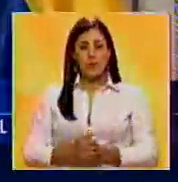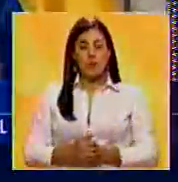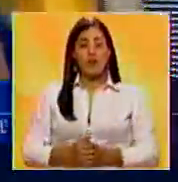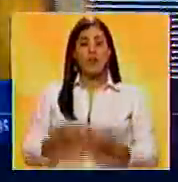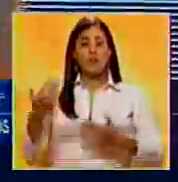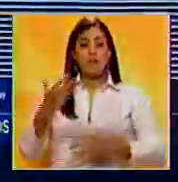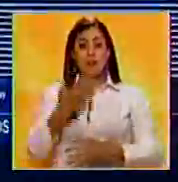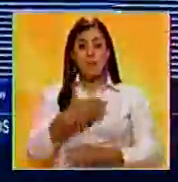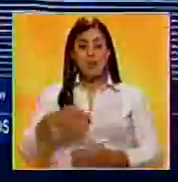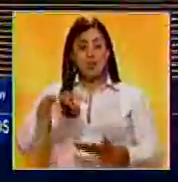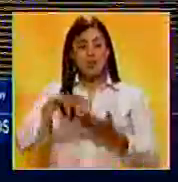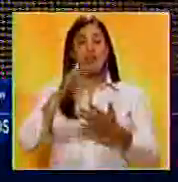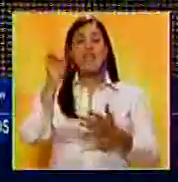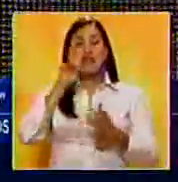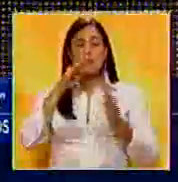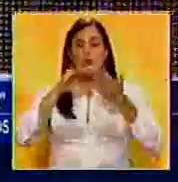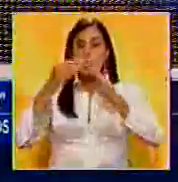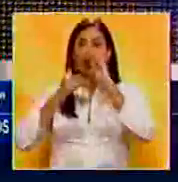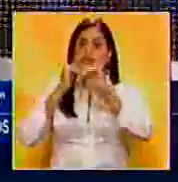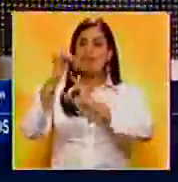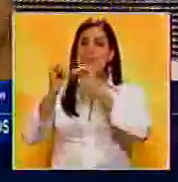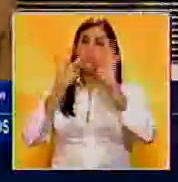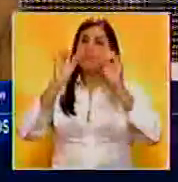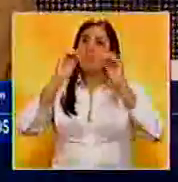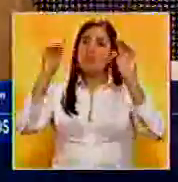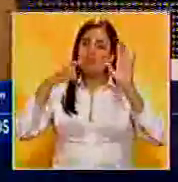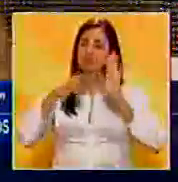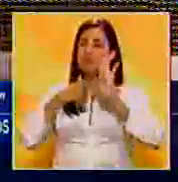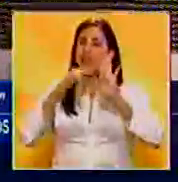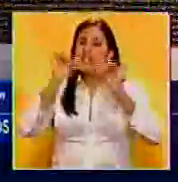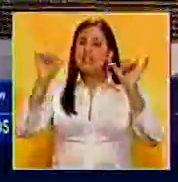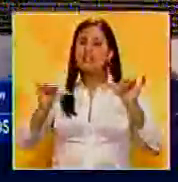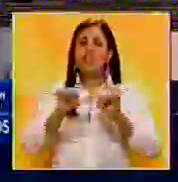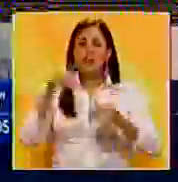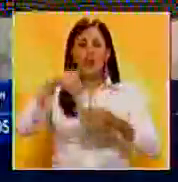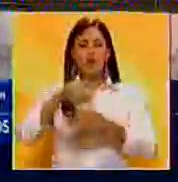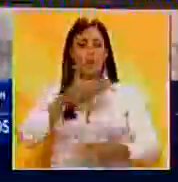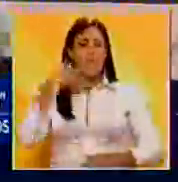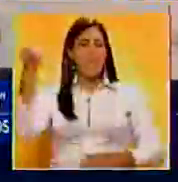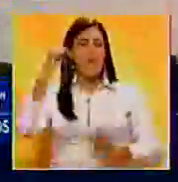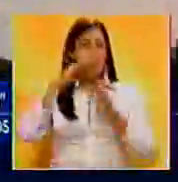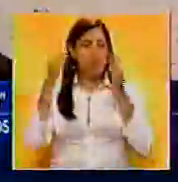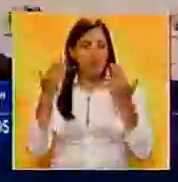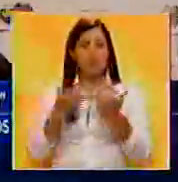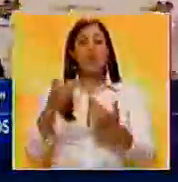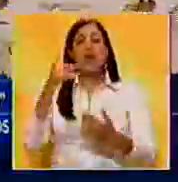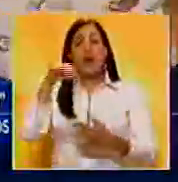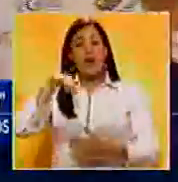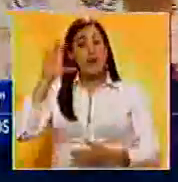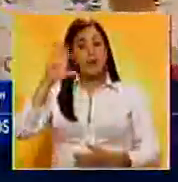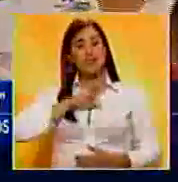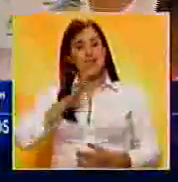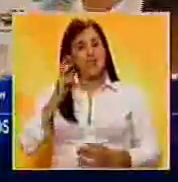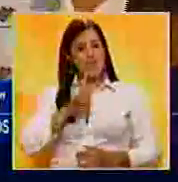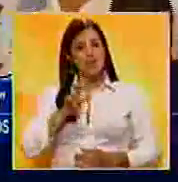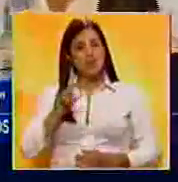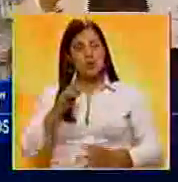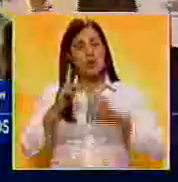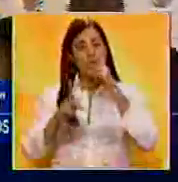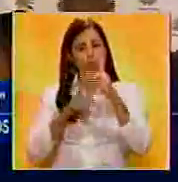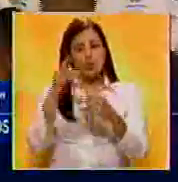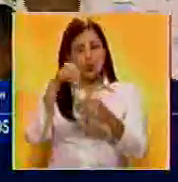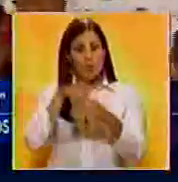jefe de Estado, Venezuela demostró a la comunidad internacional que tiene el sistema electoral más avanzado. Mencionó que la nación ha pasado por 21